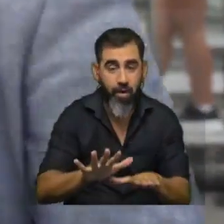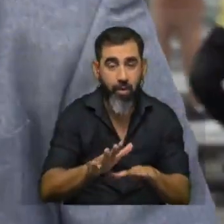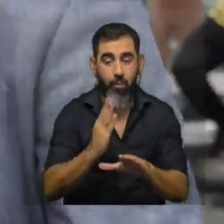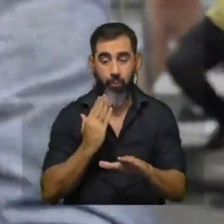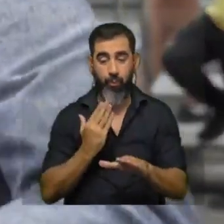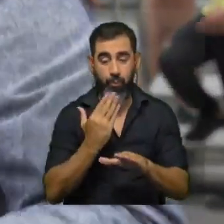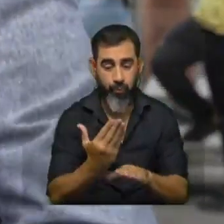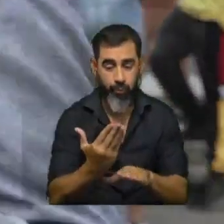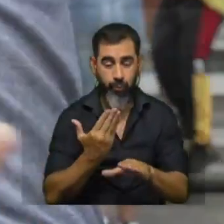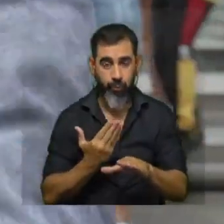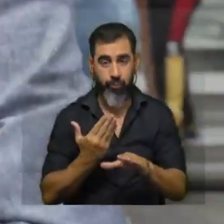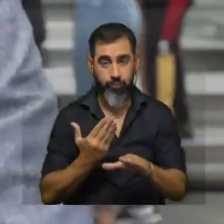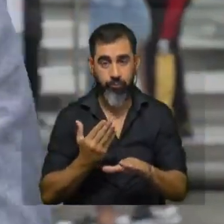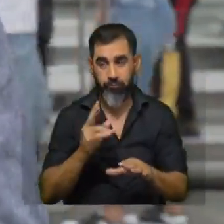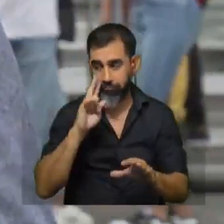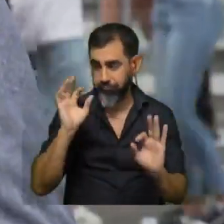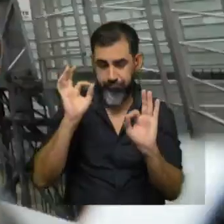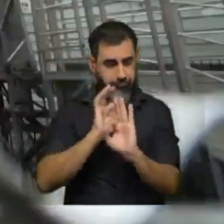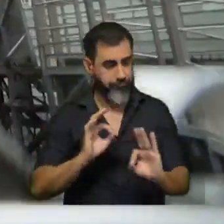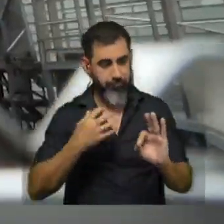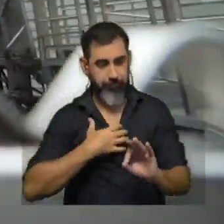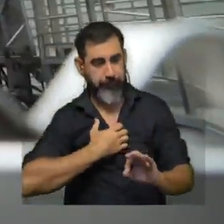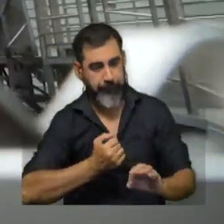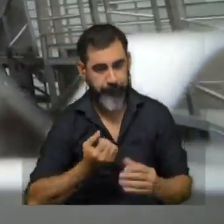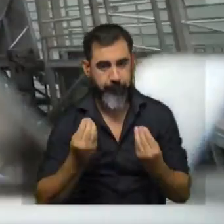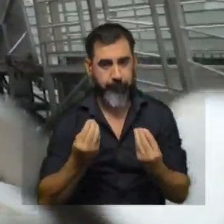que sentimos como un tirón miramos y no hay nadie tirándonos